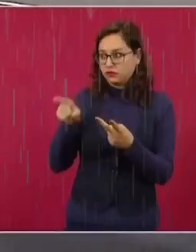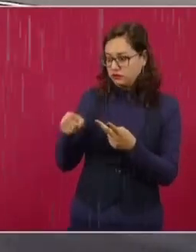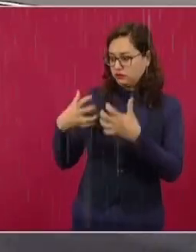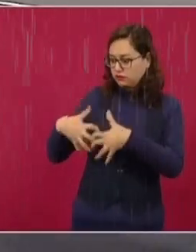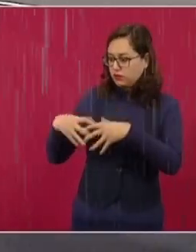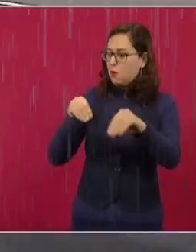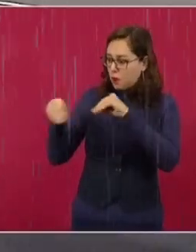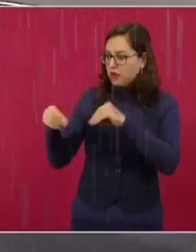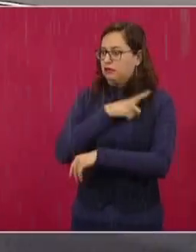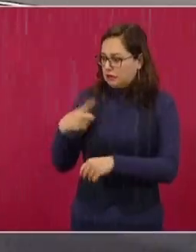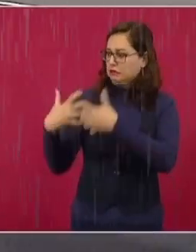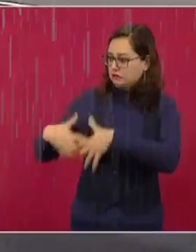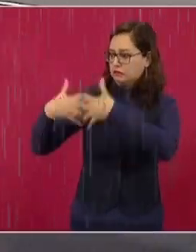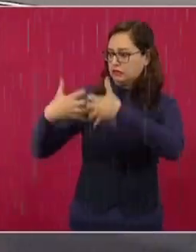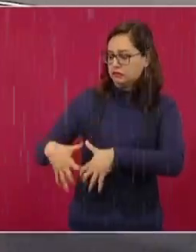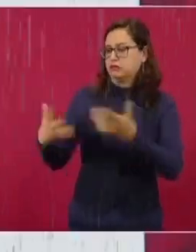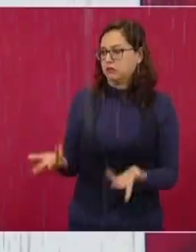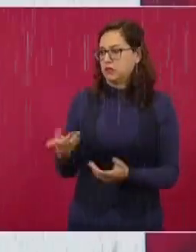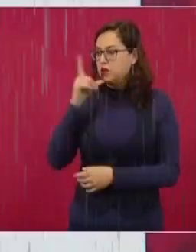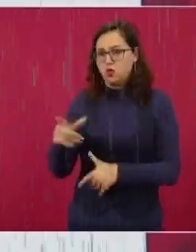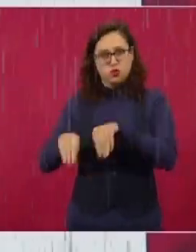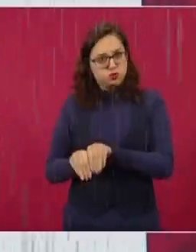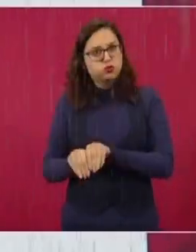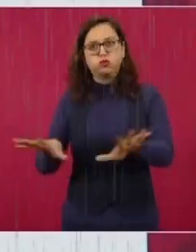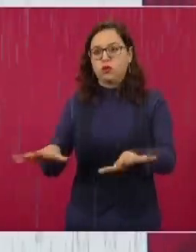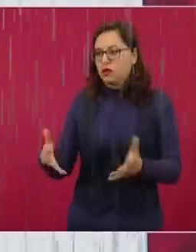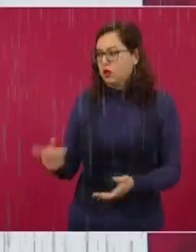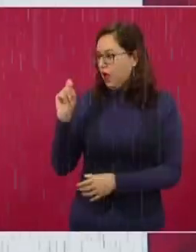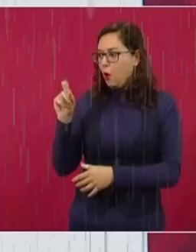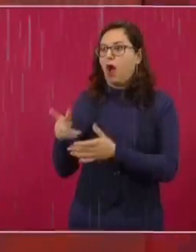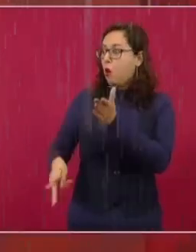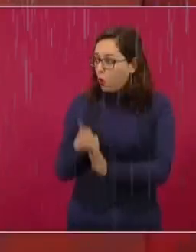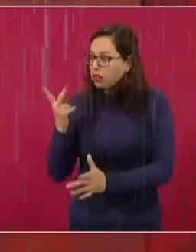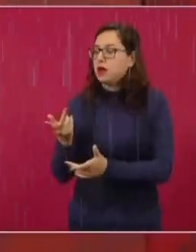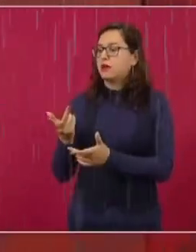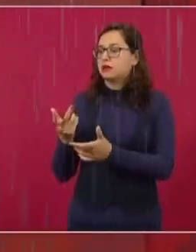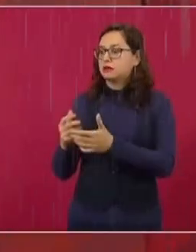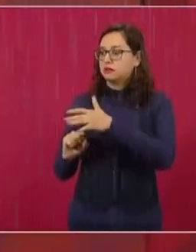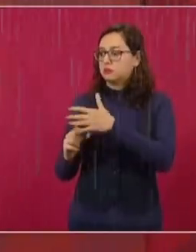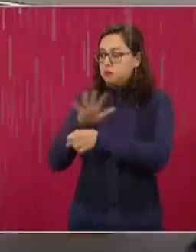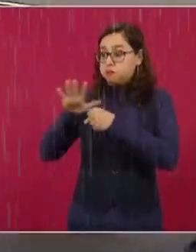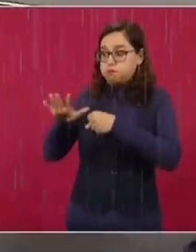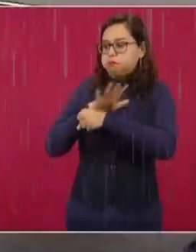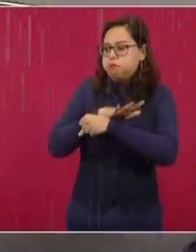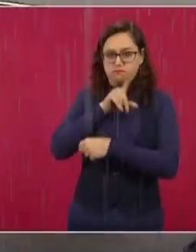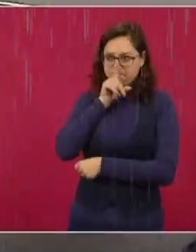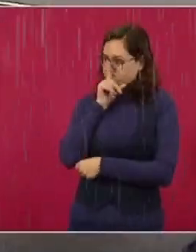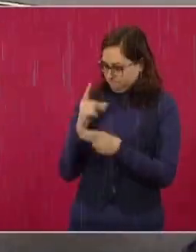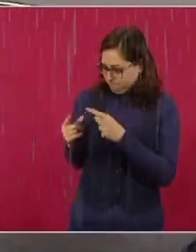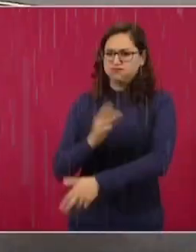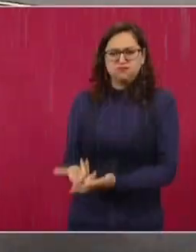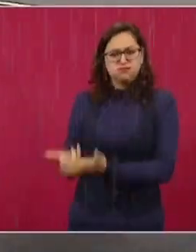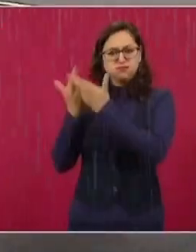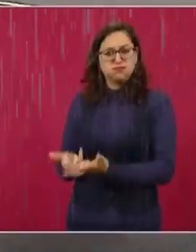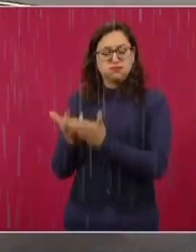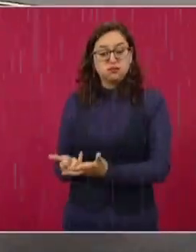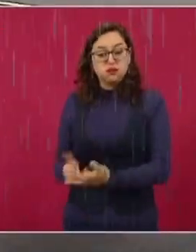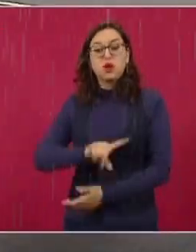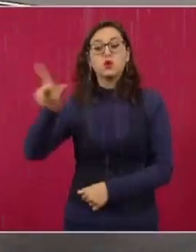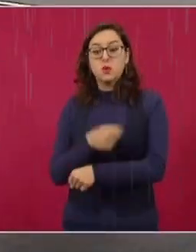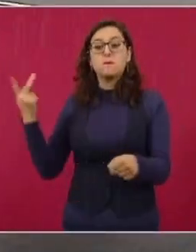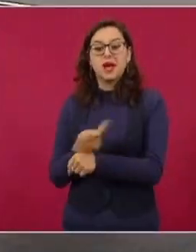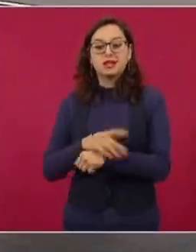pues que se les permitiera a las hidroeléctricas del Grijalva producir más energía. Y en eso